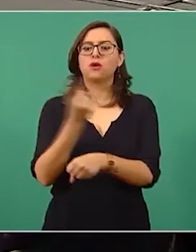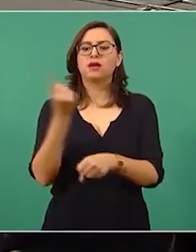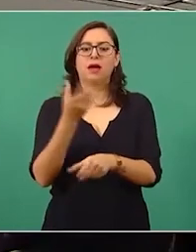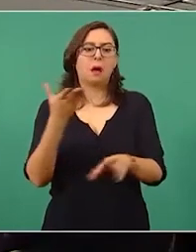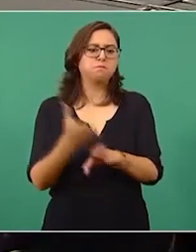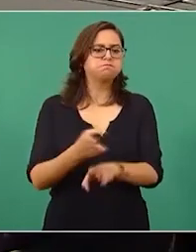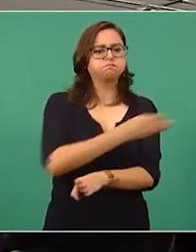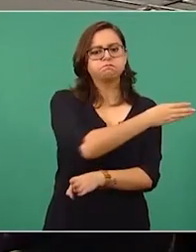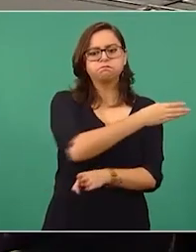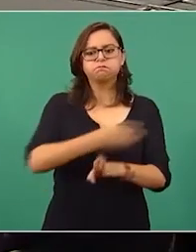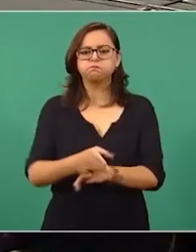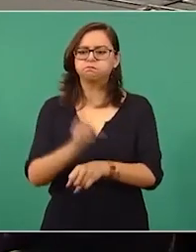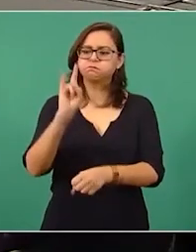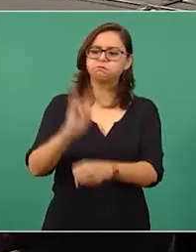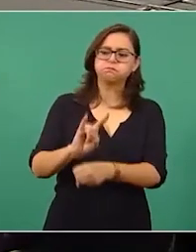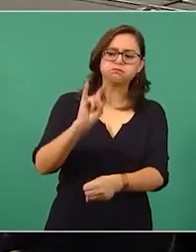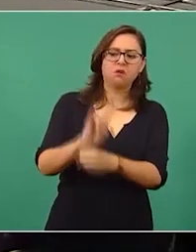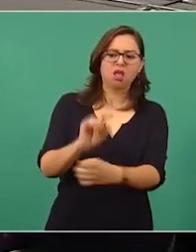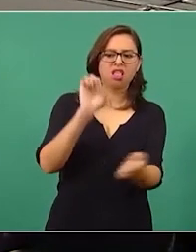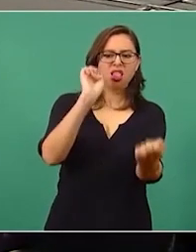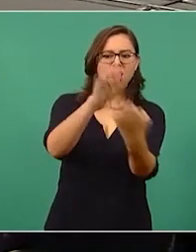el engañar